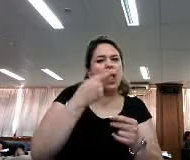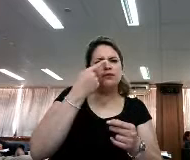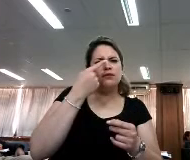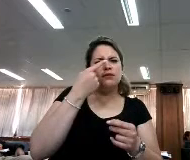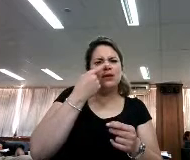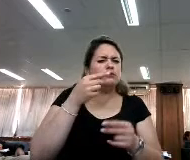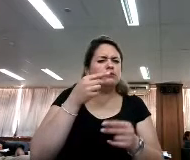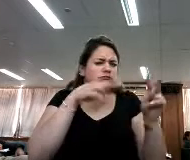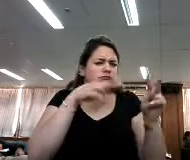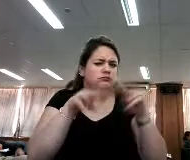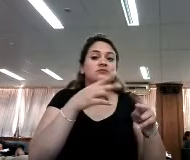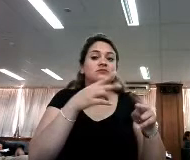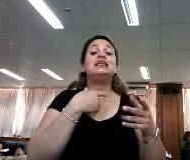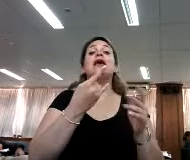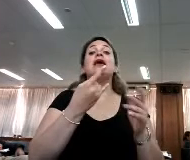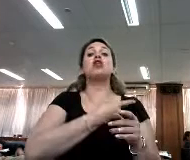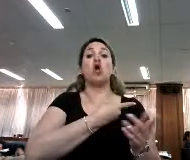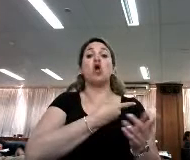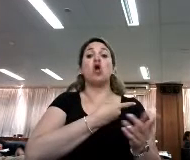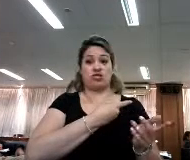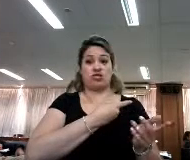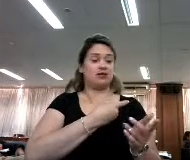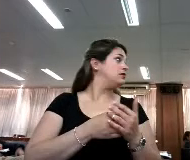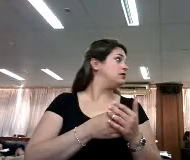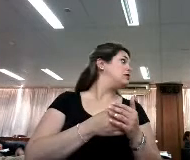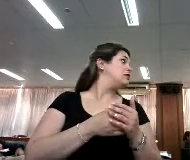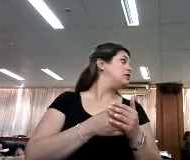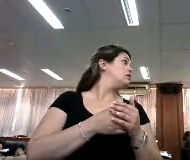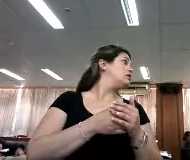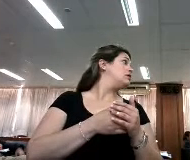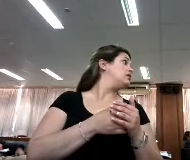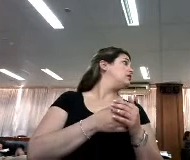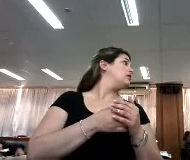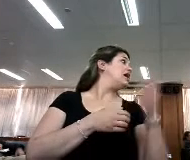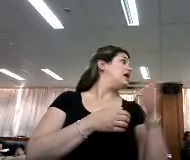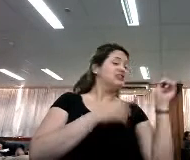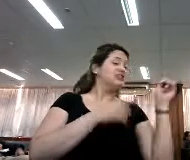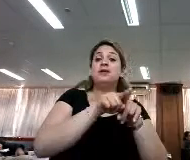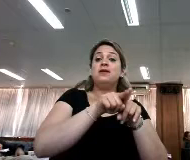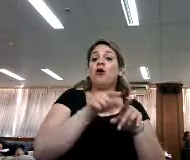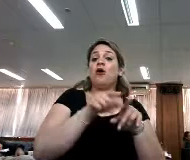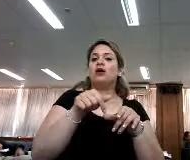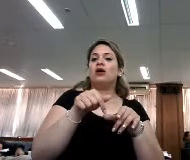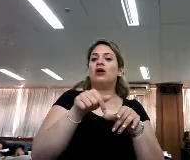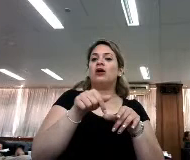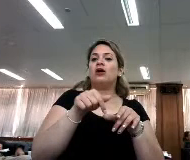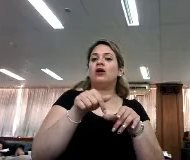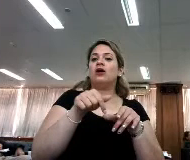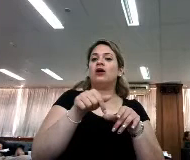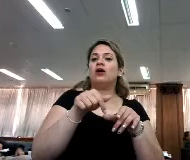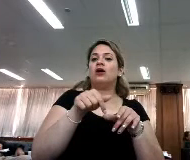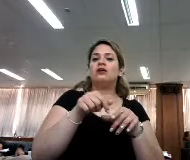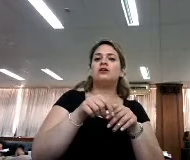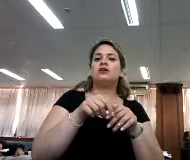Ese tema es muy importante, el tema ahora mismo de los bots, un bot que es un robot que es un